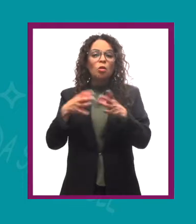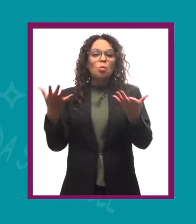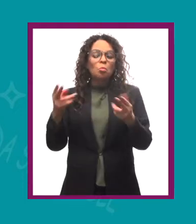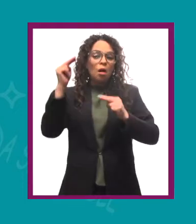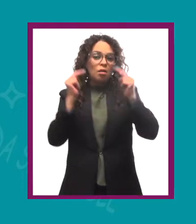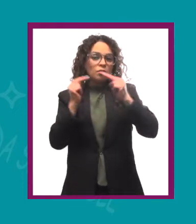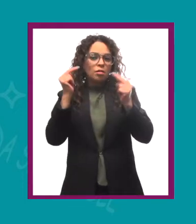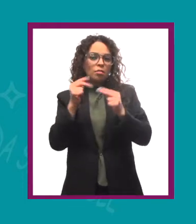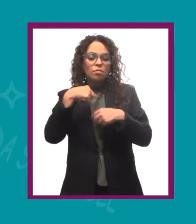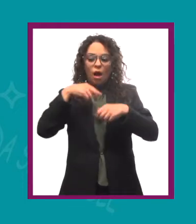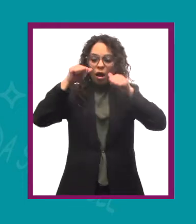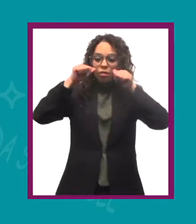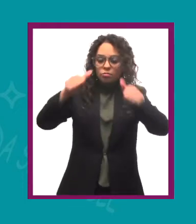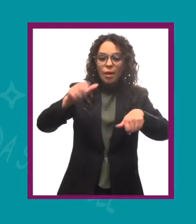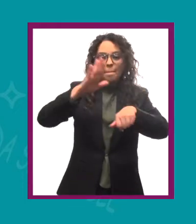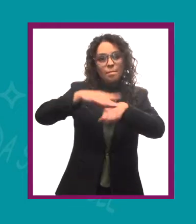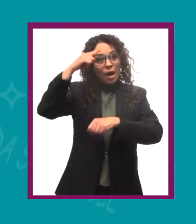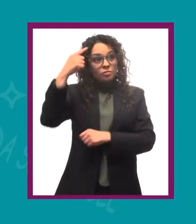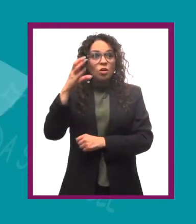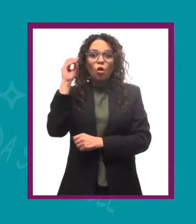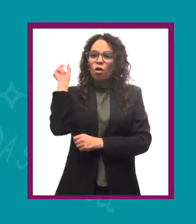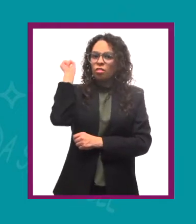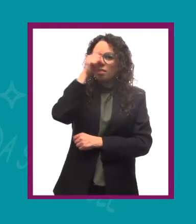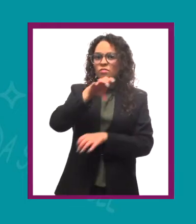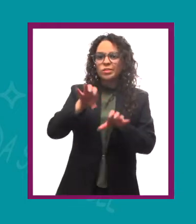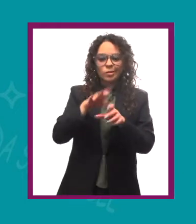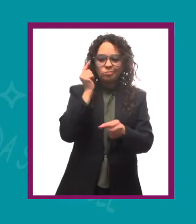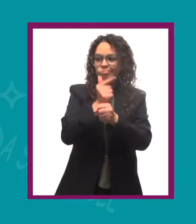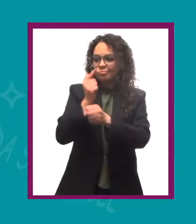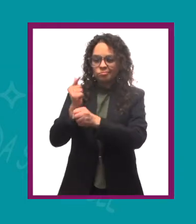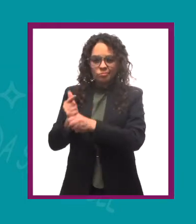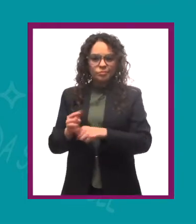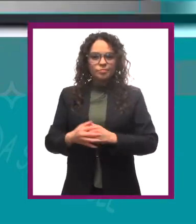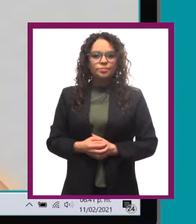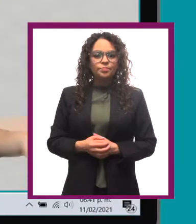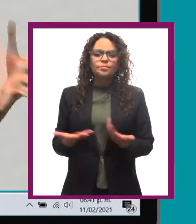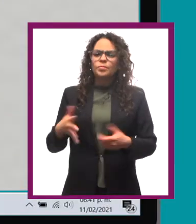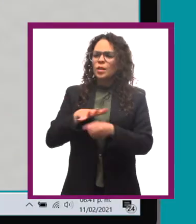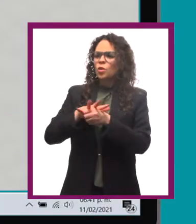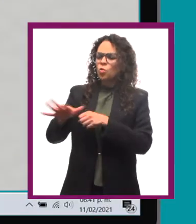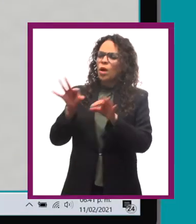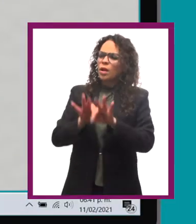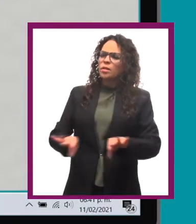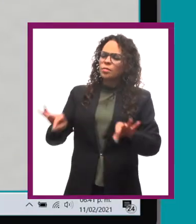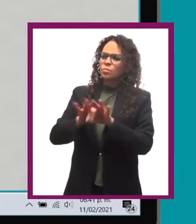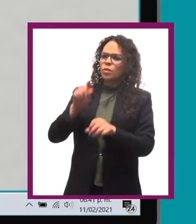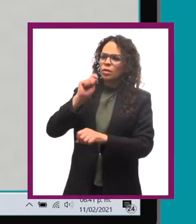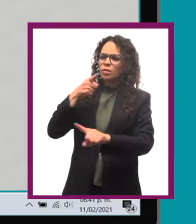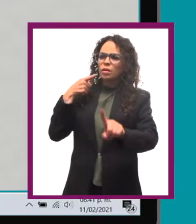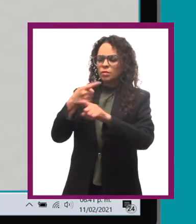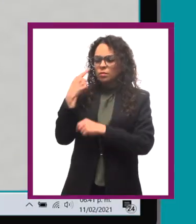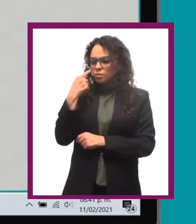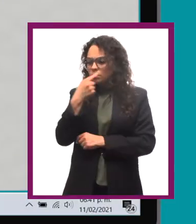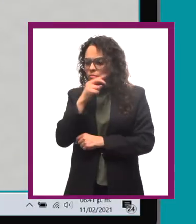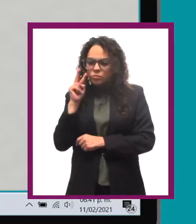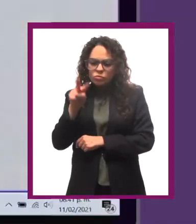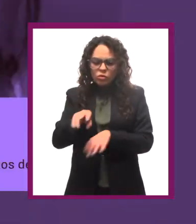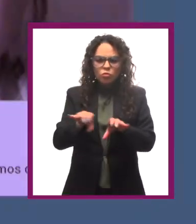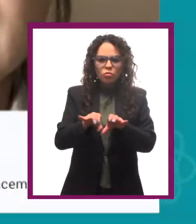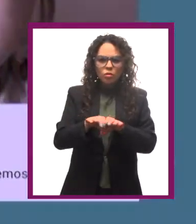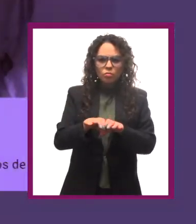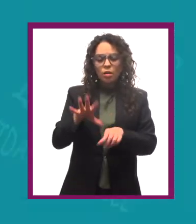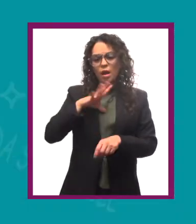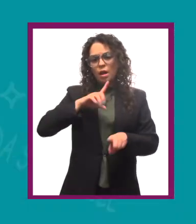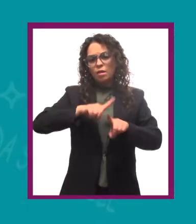de cómo de mi nivel atencional me será más fácil o más difícil percibir ¿Y cuáles son los principales elementos de percepción